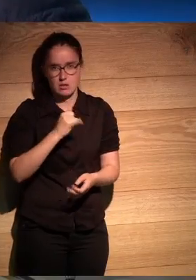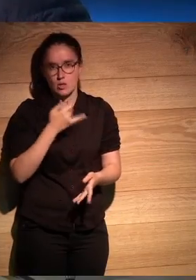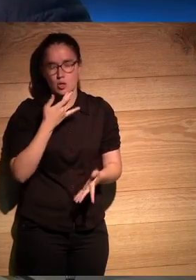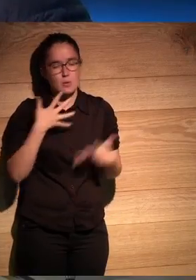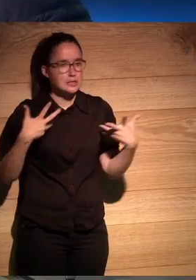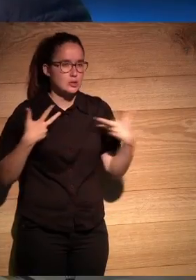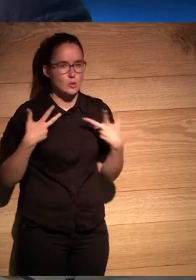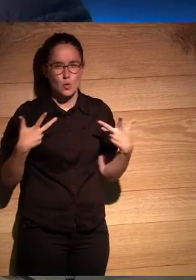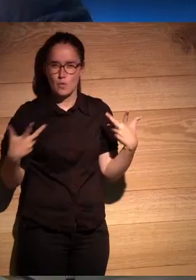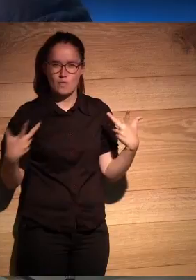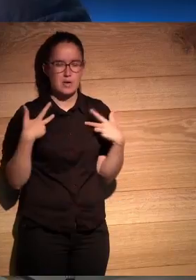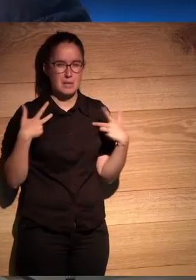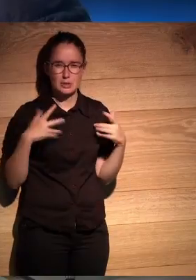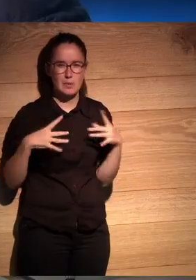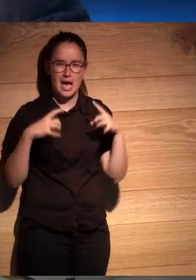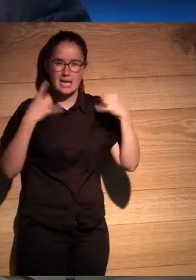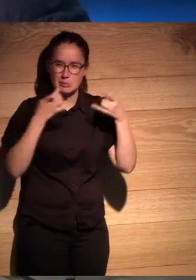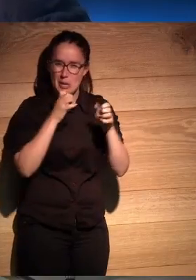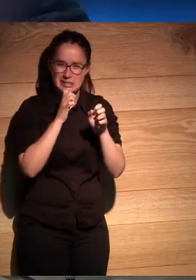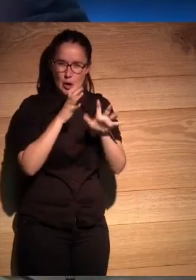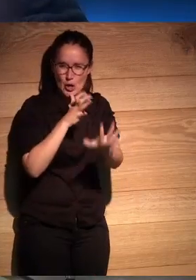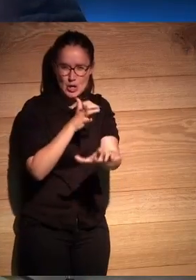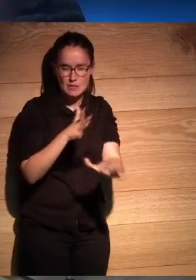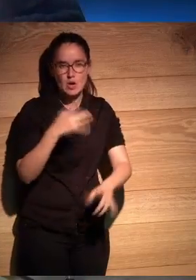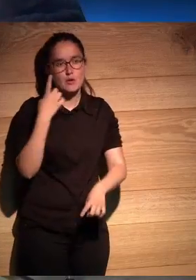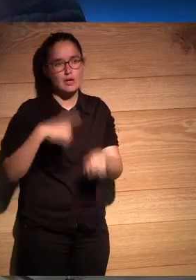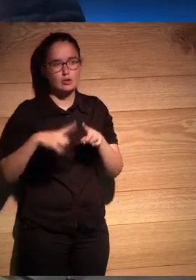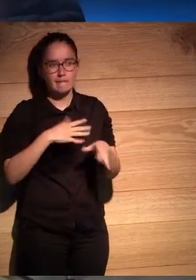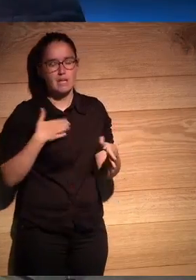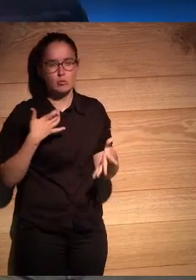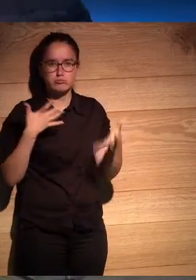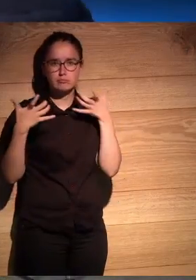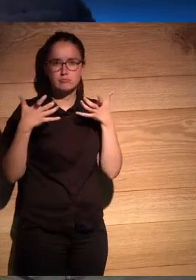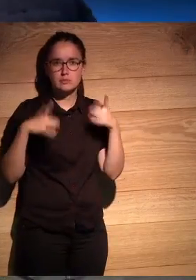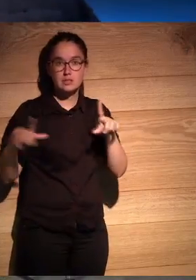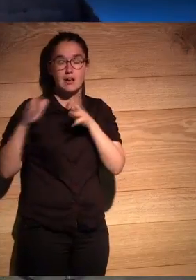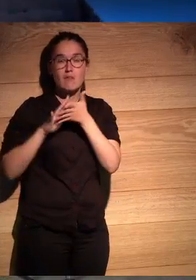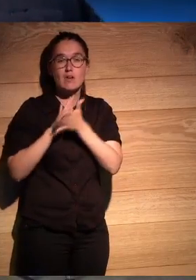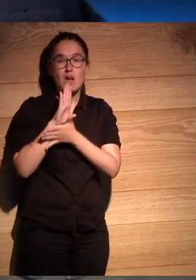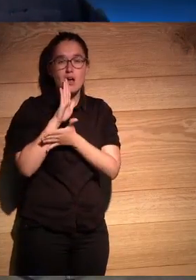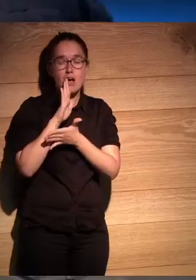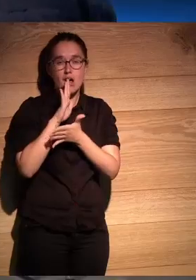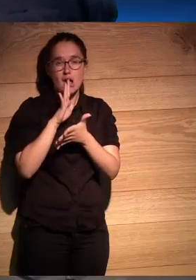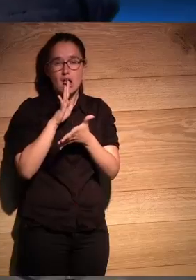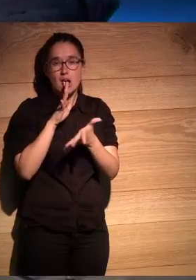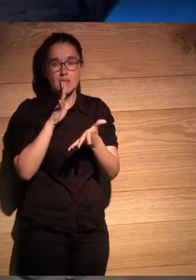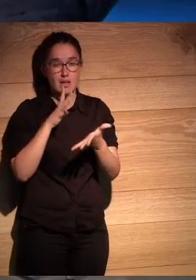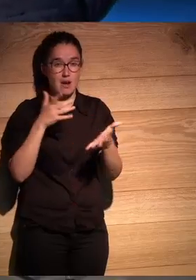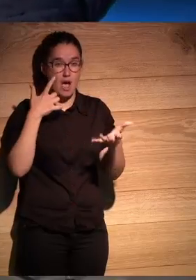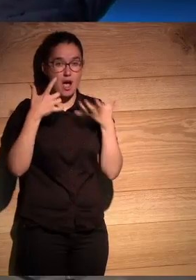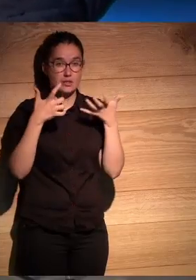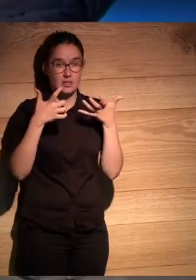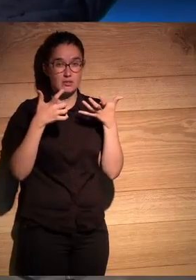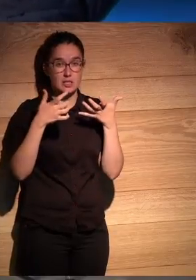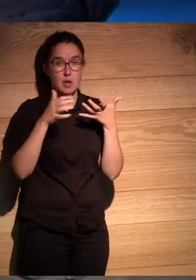mucho más sufrida y mucho más mucho más trágica hay una cosa que si me gustaría destacar les hablaba antes del gran artista sonorense Miguel